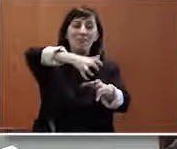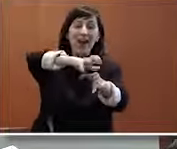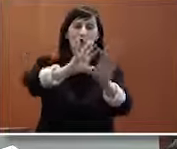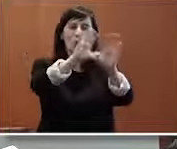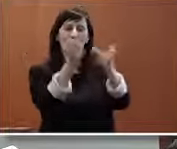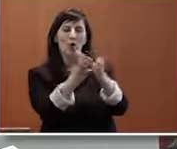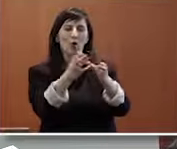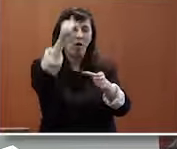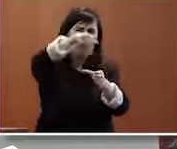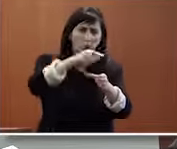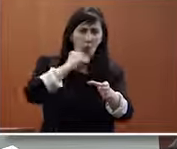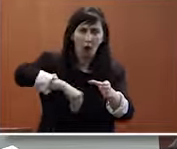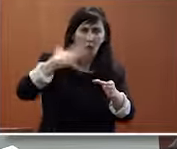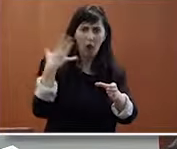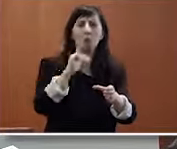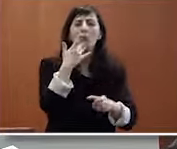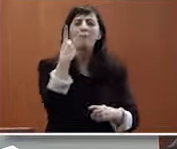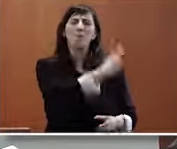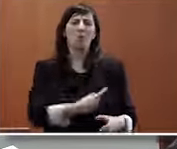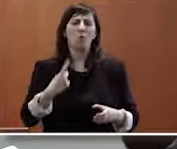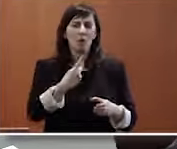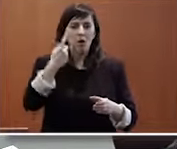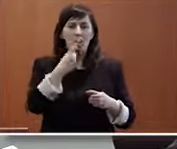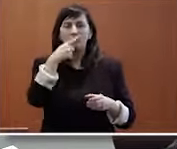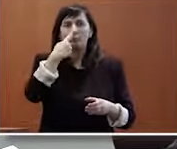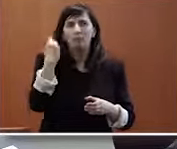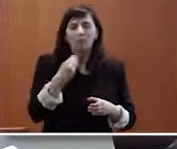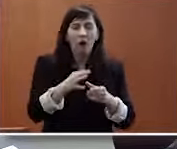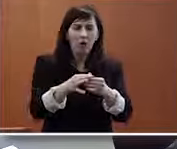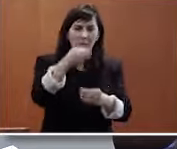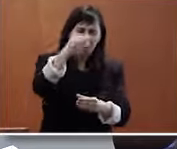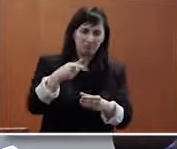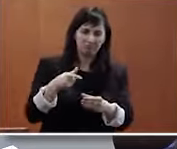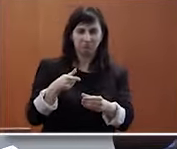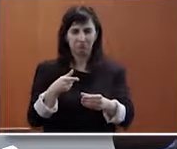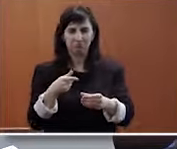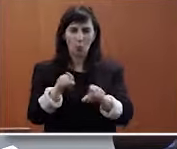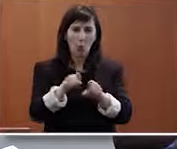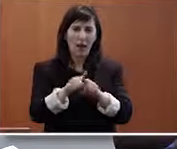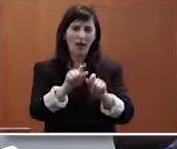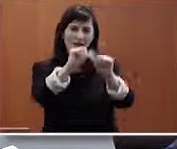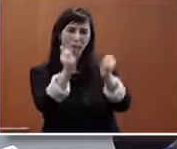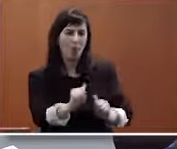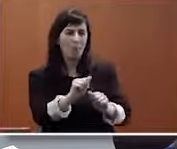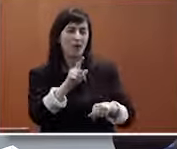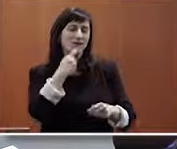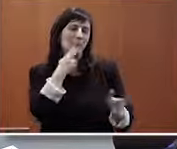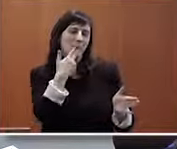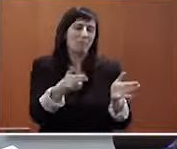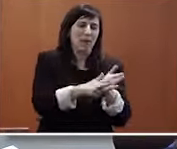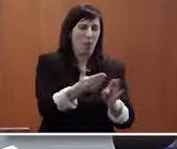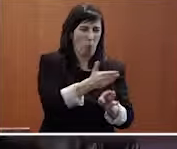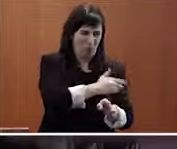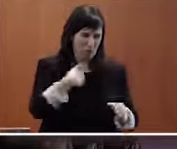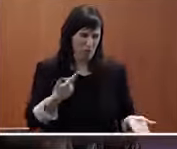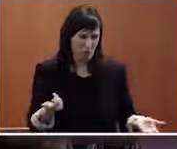todo el mundo espera que un gran perfume es verdad eso es un prejuicio que tenemos aparezca un prejuicio porque suele responder a la